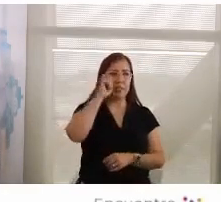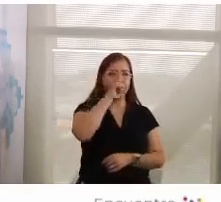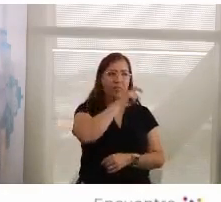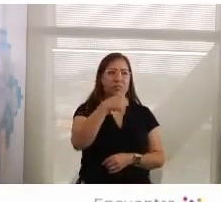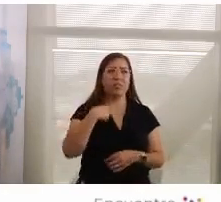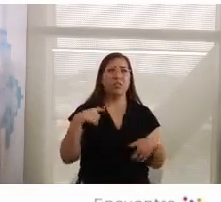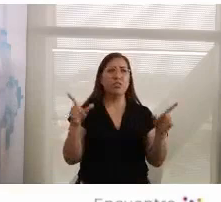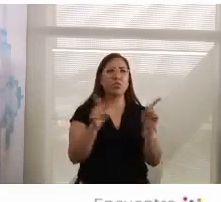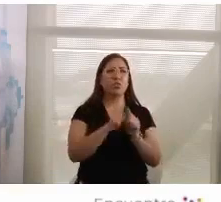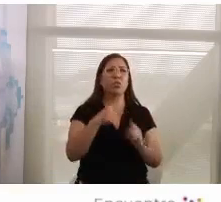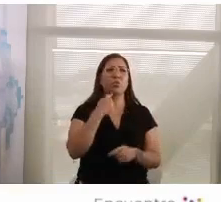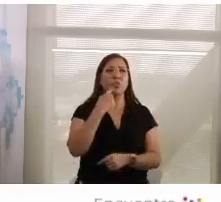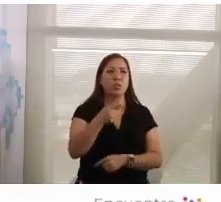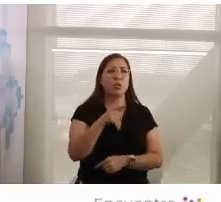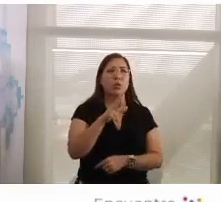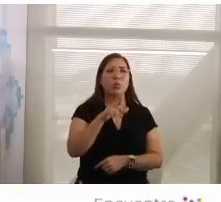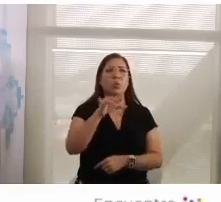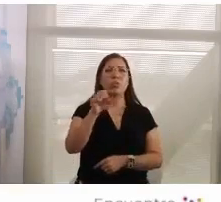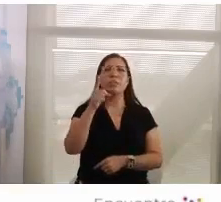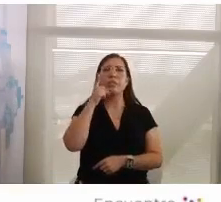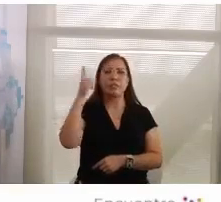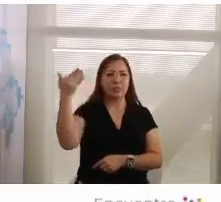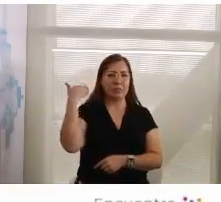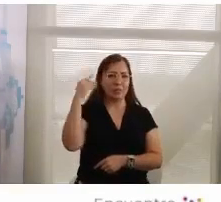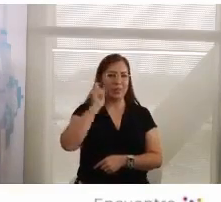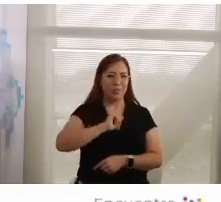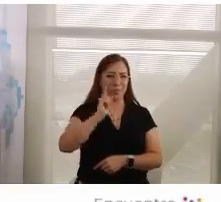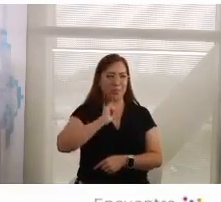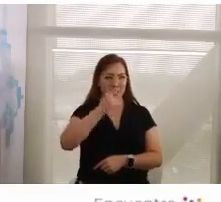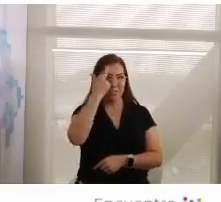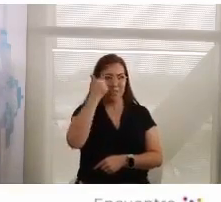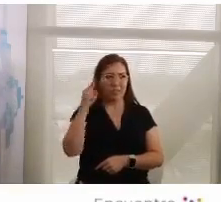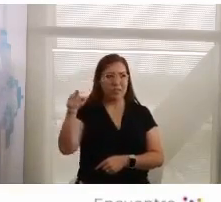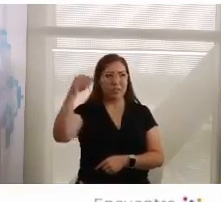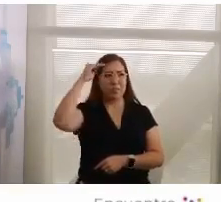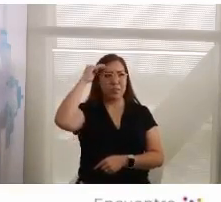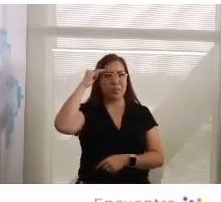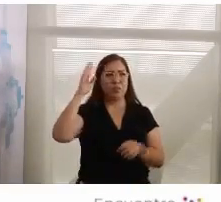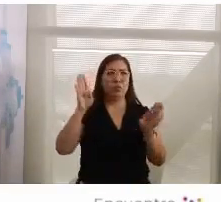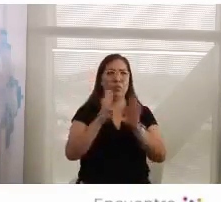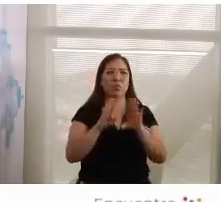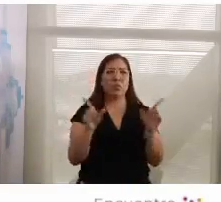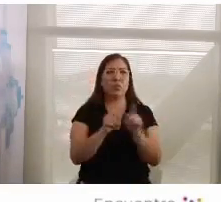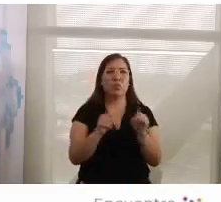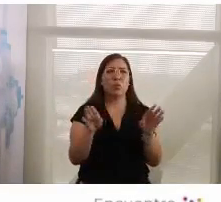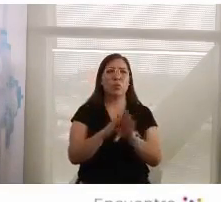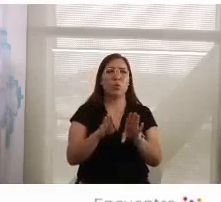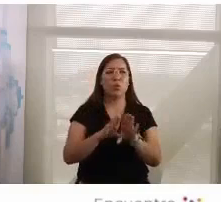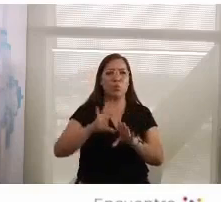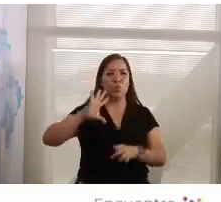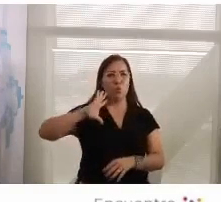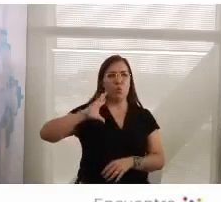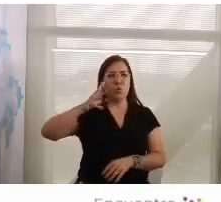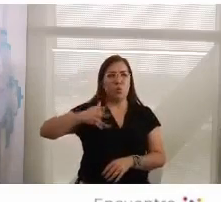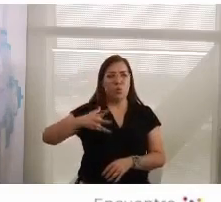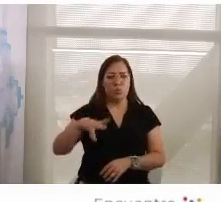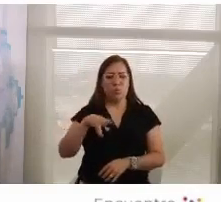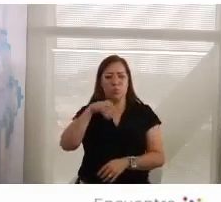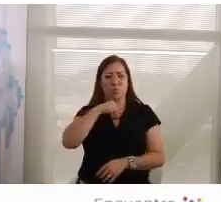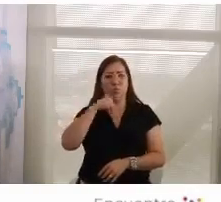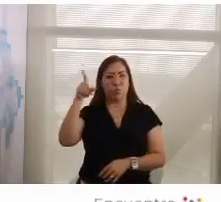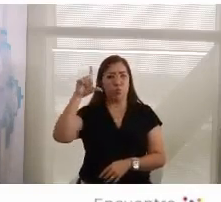a Luisa que tengo aquí una puntita de orgullo que el gobierno